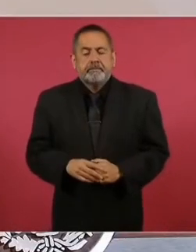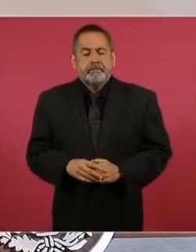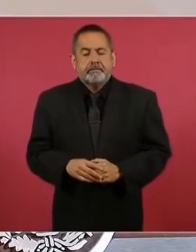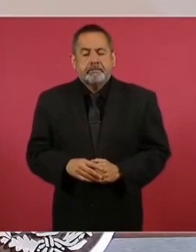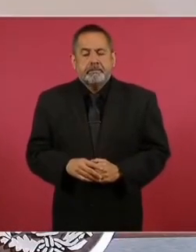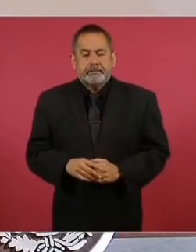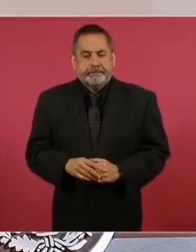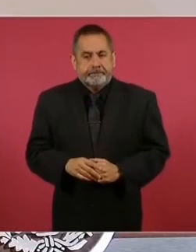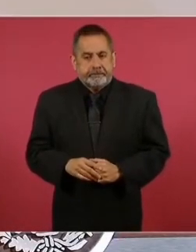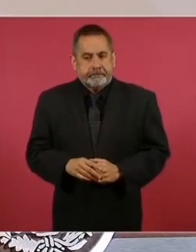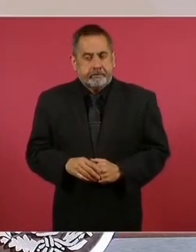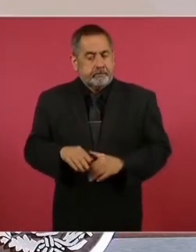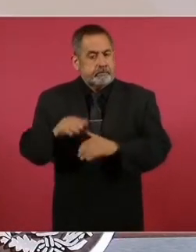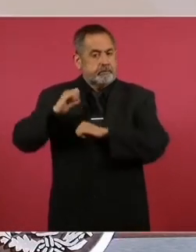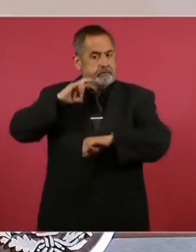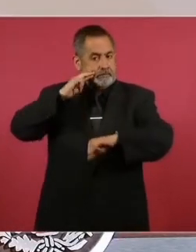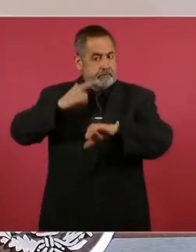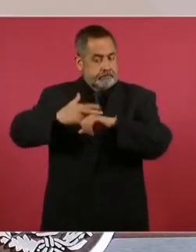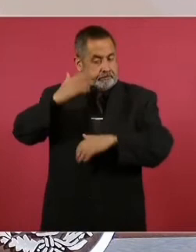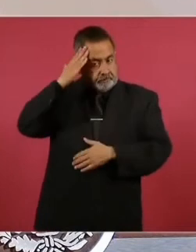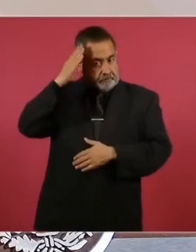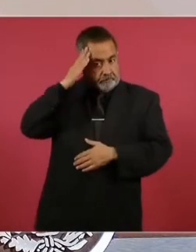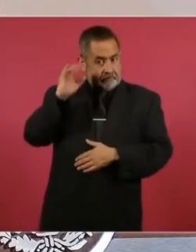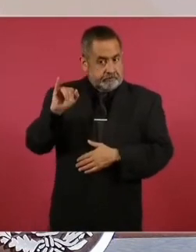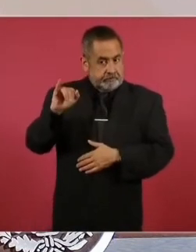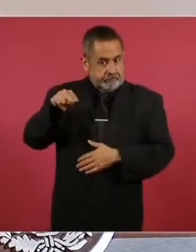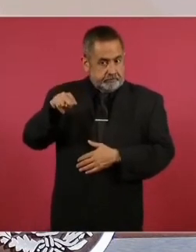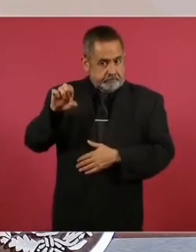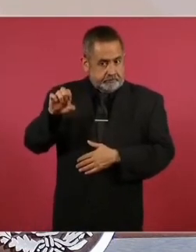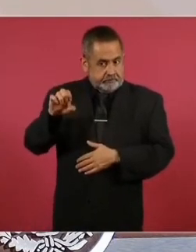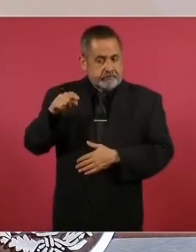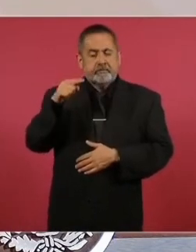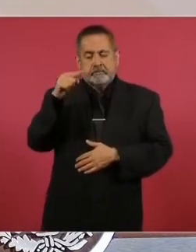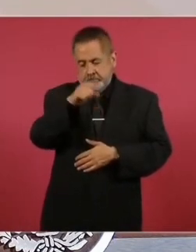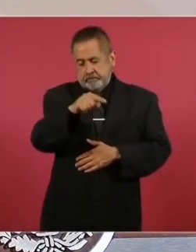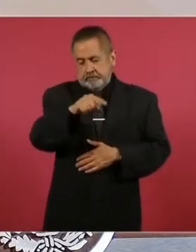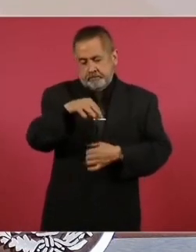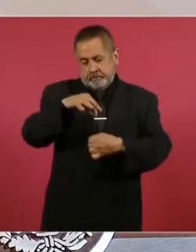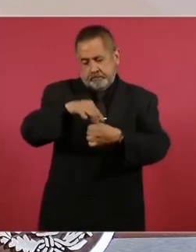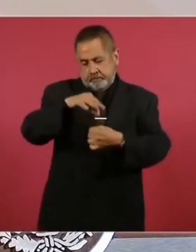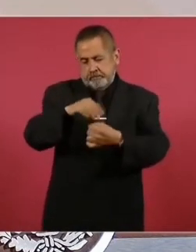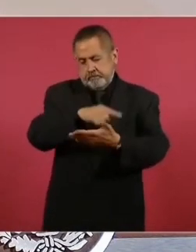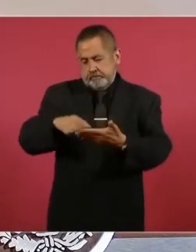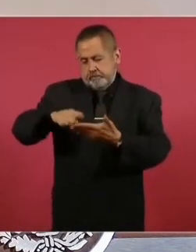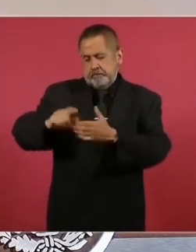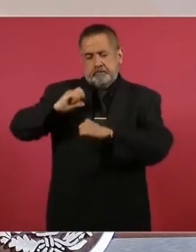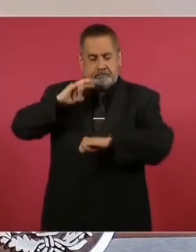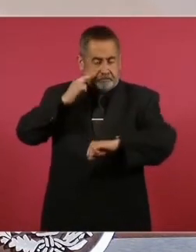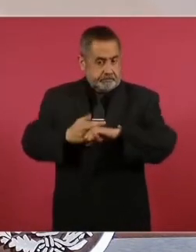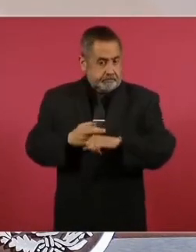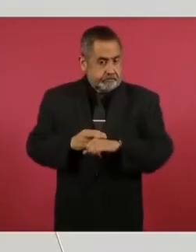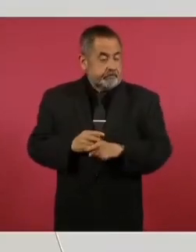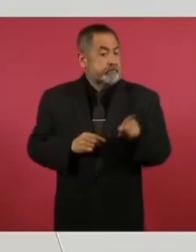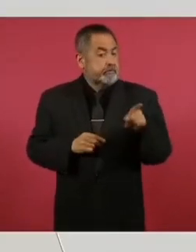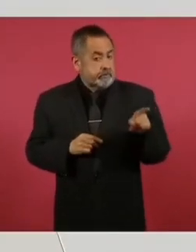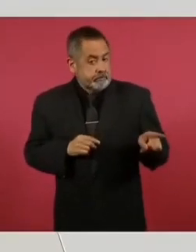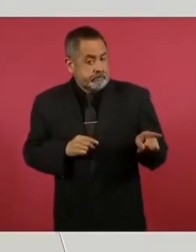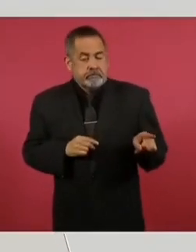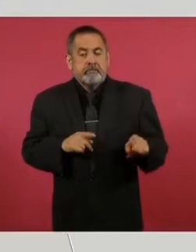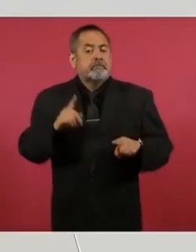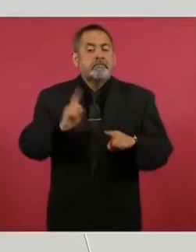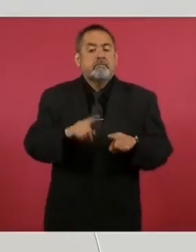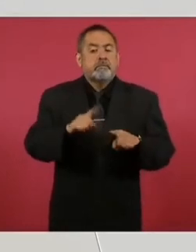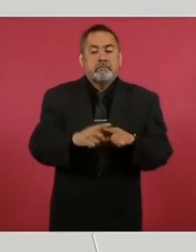autoridad en materia electoral, el INE recibirá en primera instancia las solicitudes de